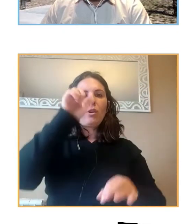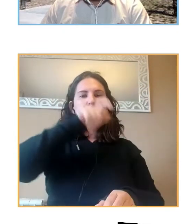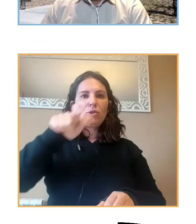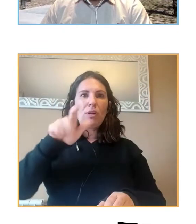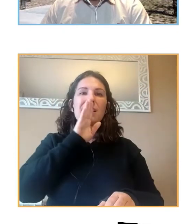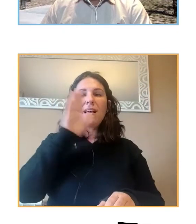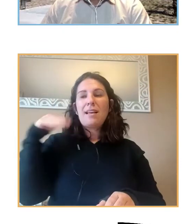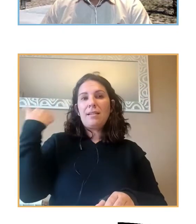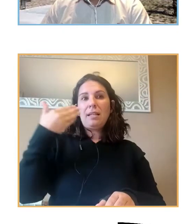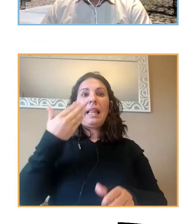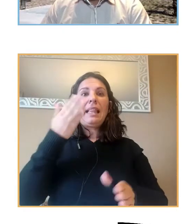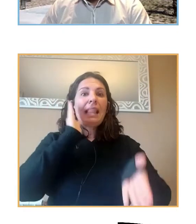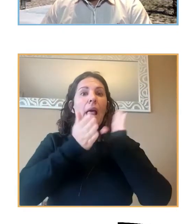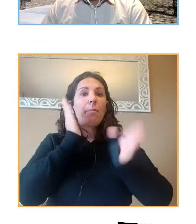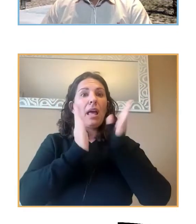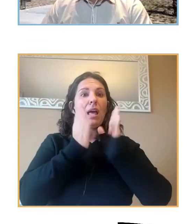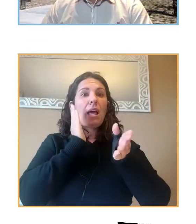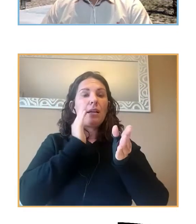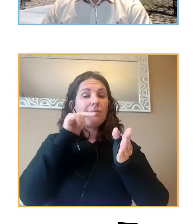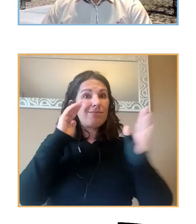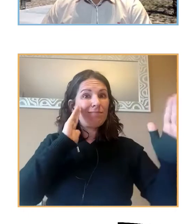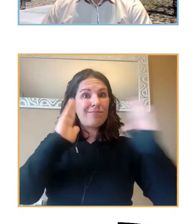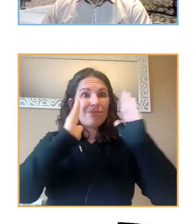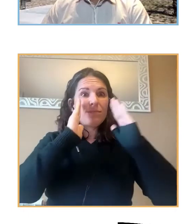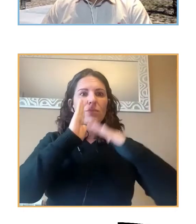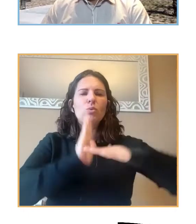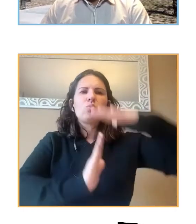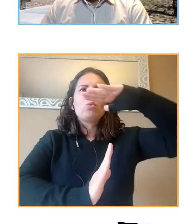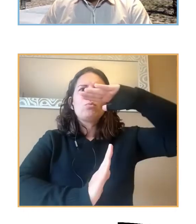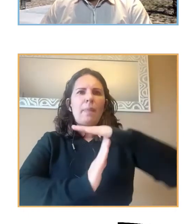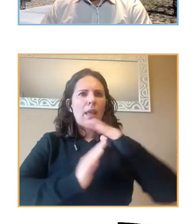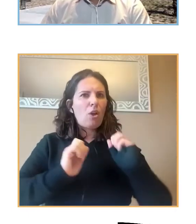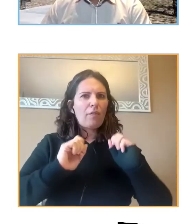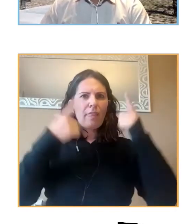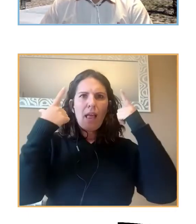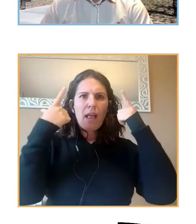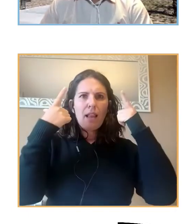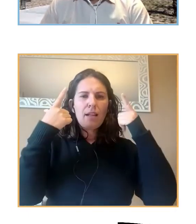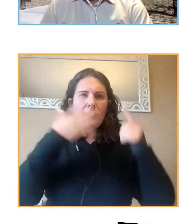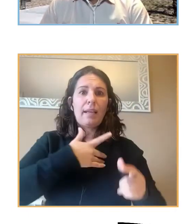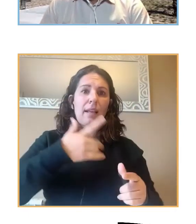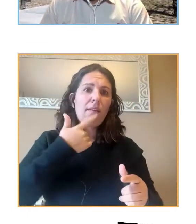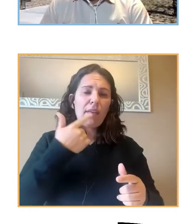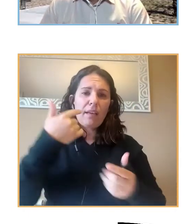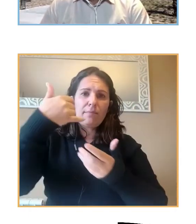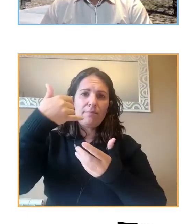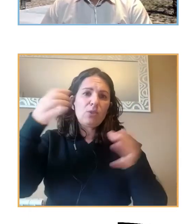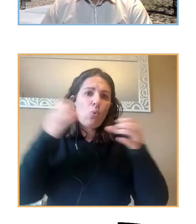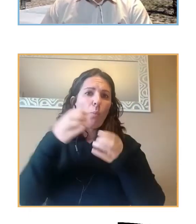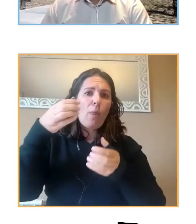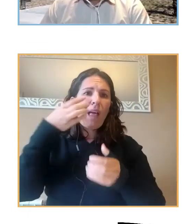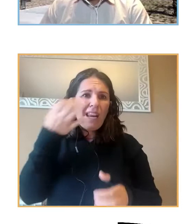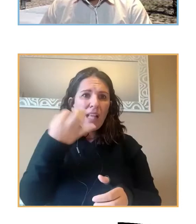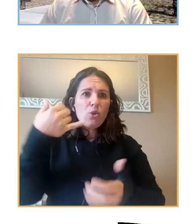terapia la tuvieron que suspender o interrumpir definitivamente lo cual es vulnerabilidad grupo de riesgo no